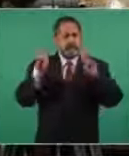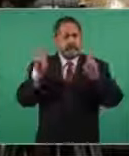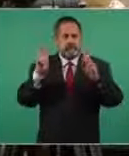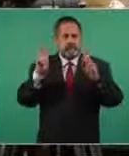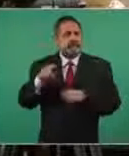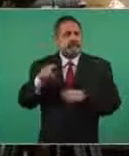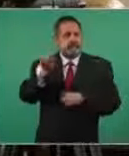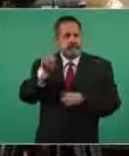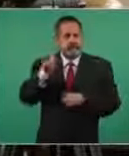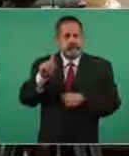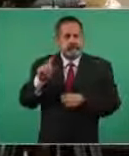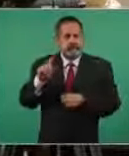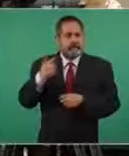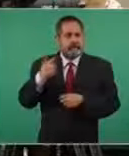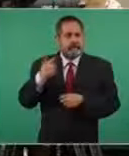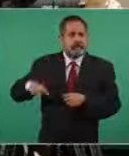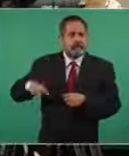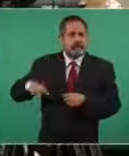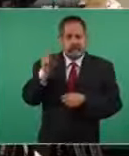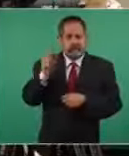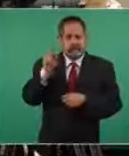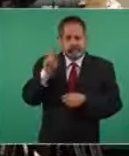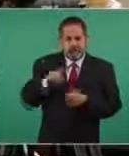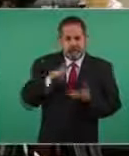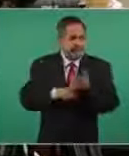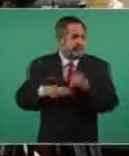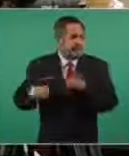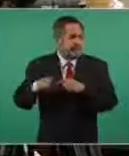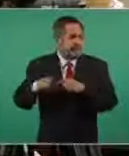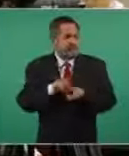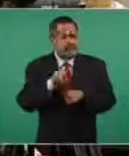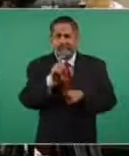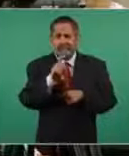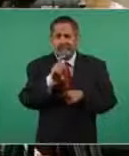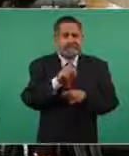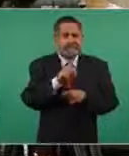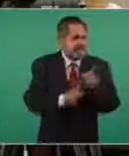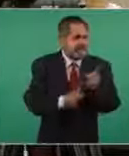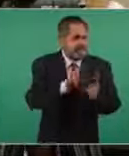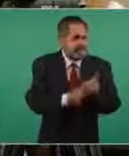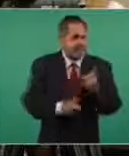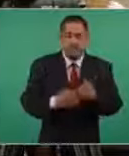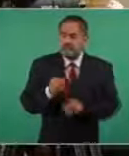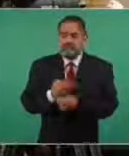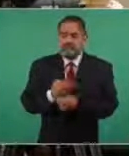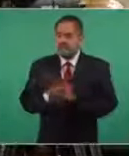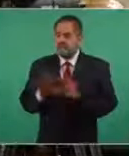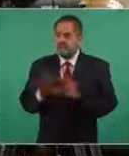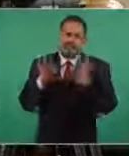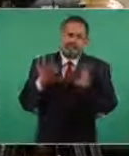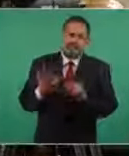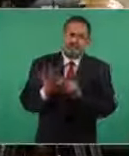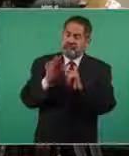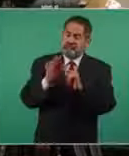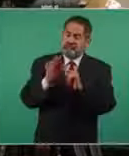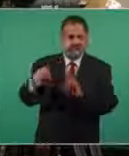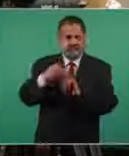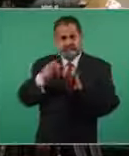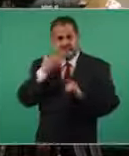cuando estaba el gobierno del PAN, había sequías y tandeos. Ahorita ya no lo hay en Ensenada. También quiero destacar esa parte.